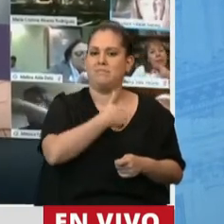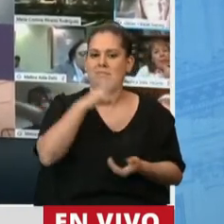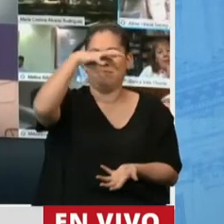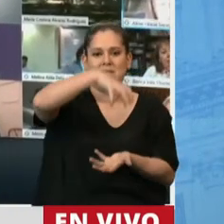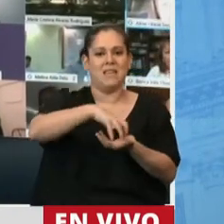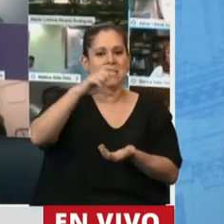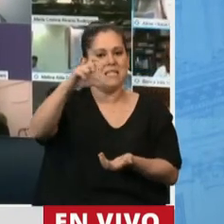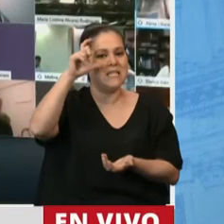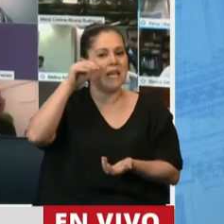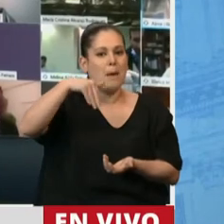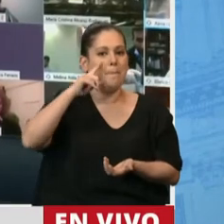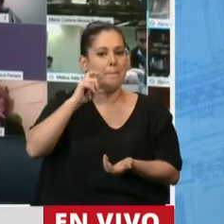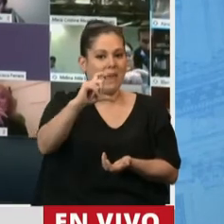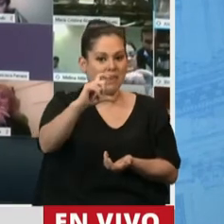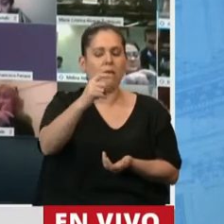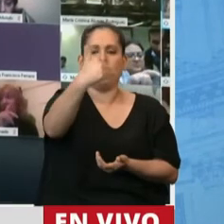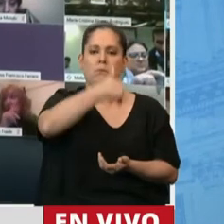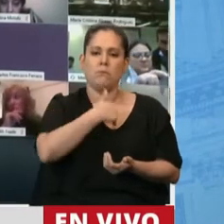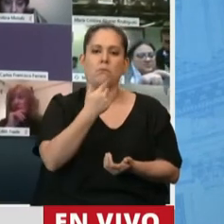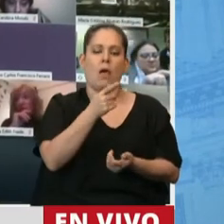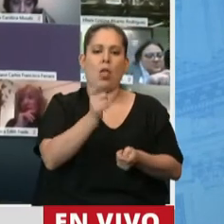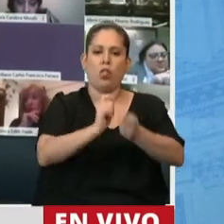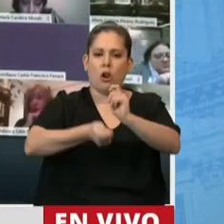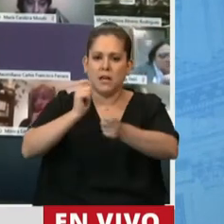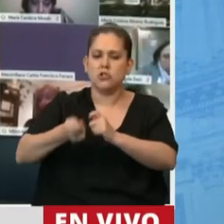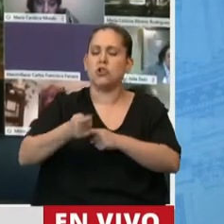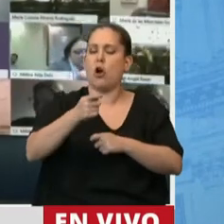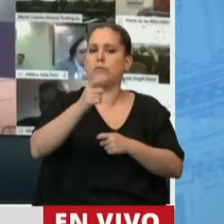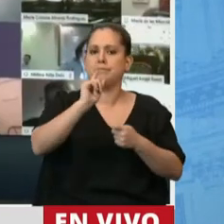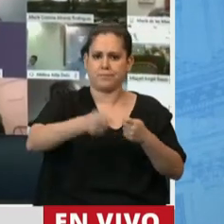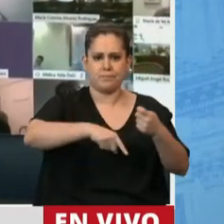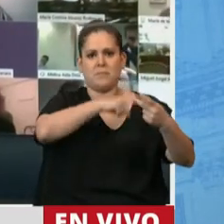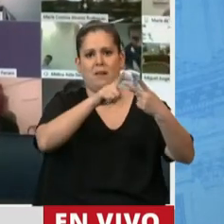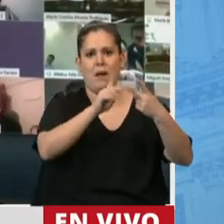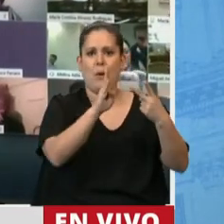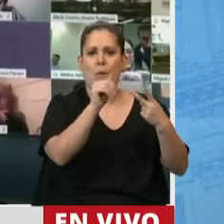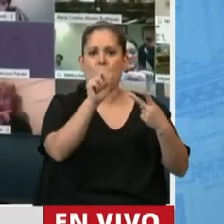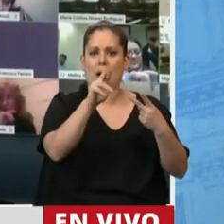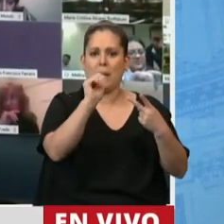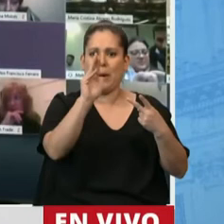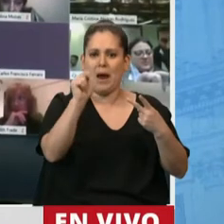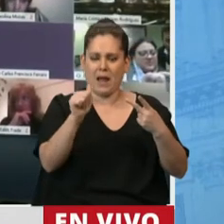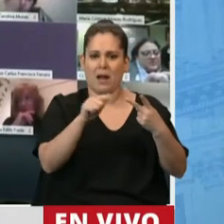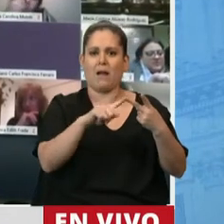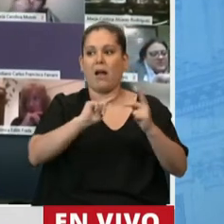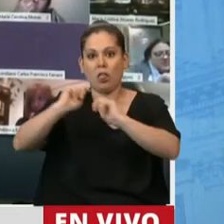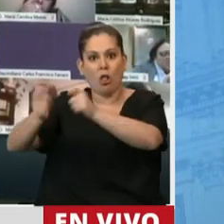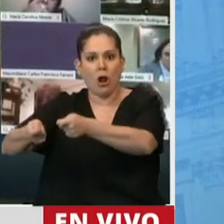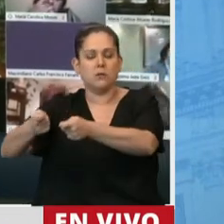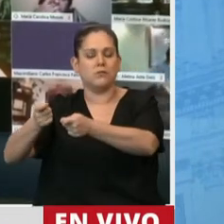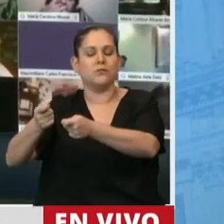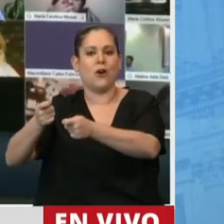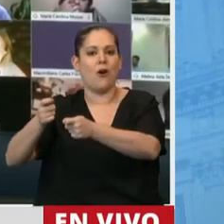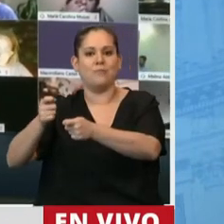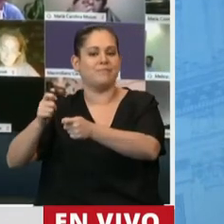plasma, Bárbara, que estaba en un estado muy crítico de salud, pudo recuperarse. Esta mañana la vi dando una entrevista